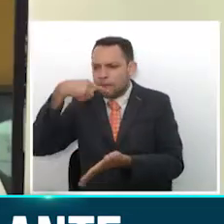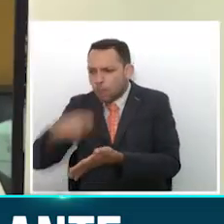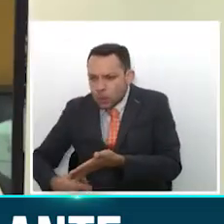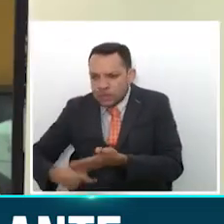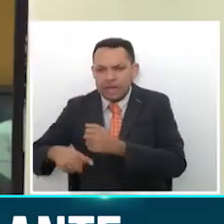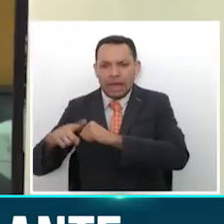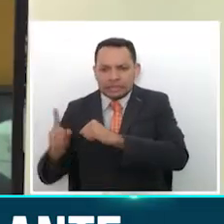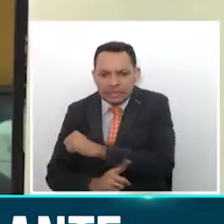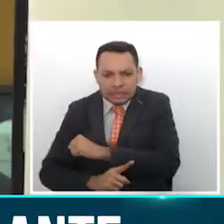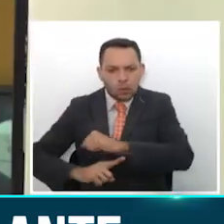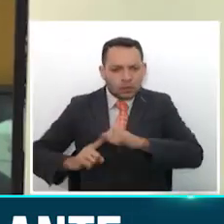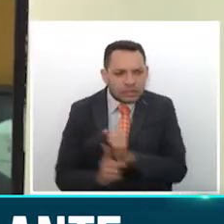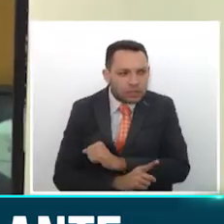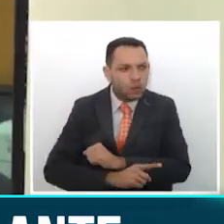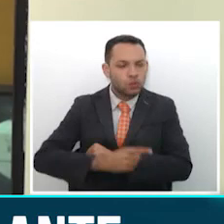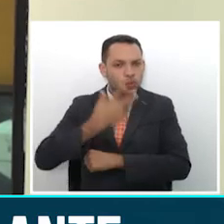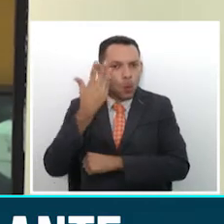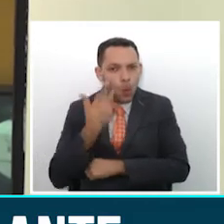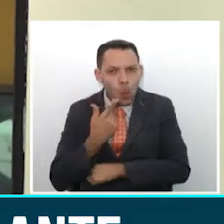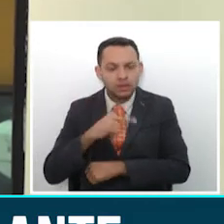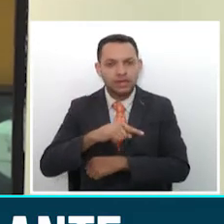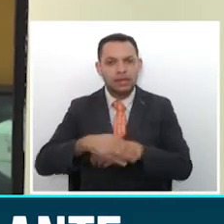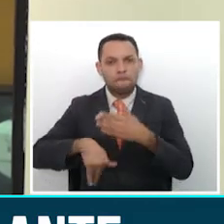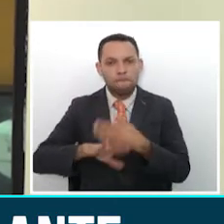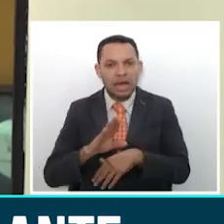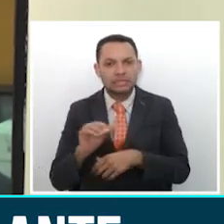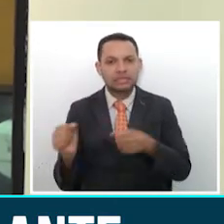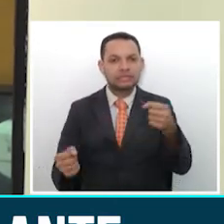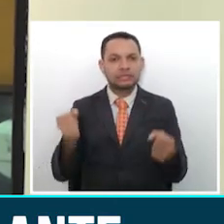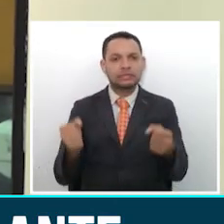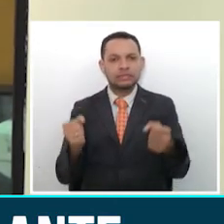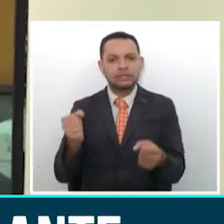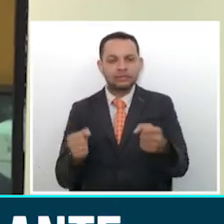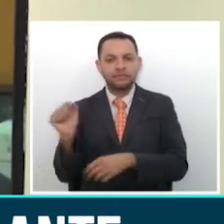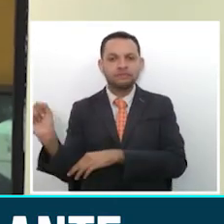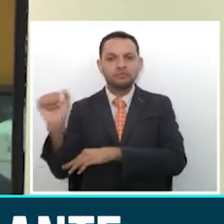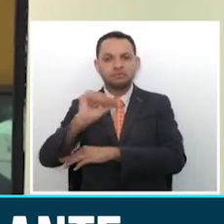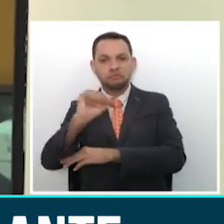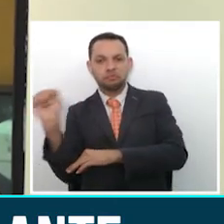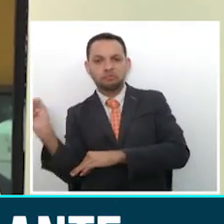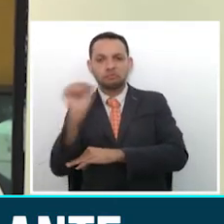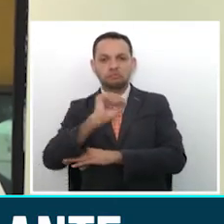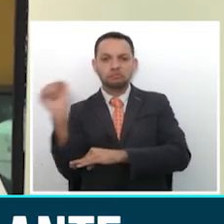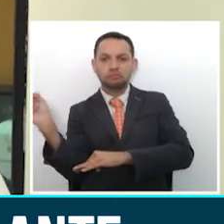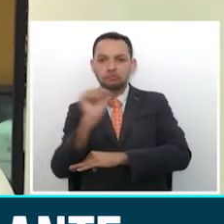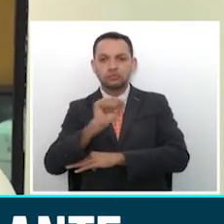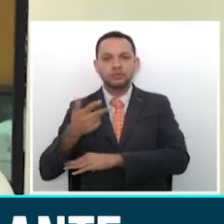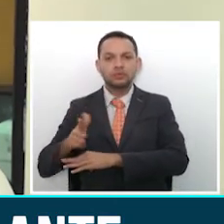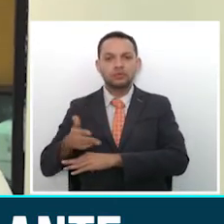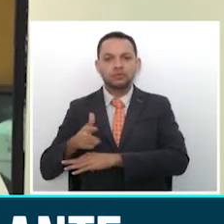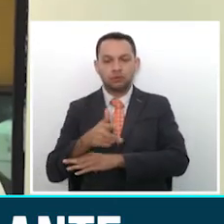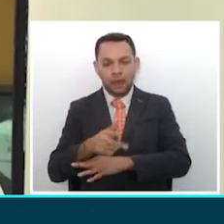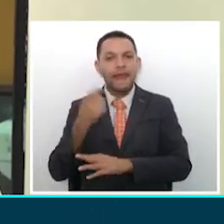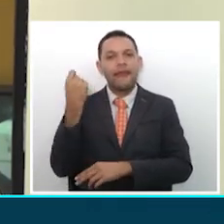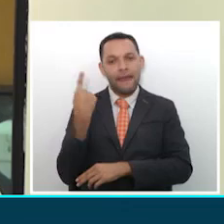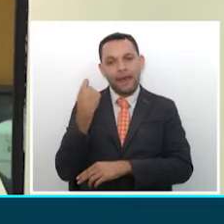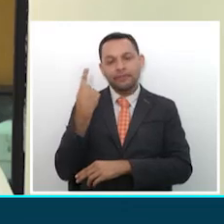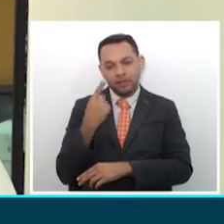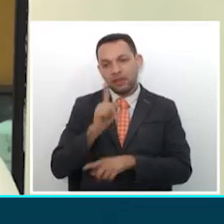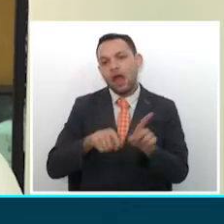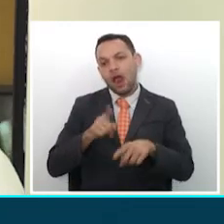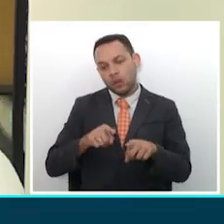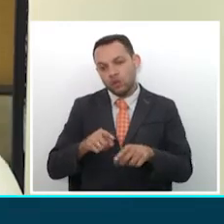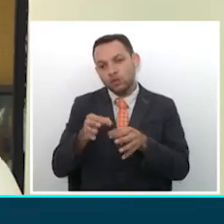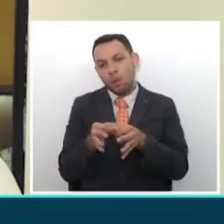es un secreto que día a día se están viendo más vehículos circulando en el municipio de Dos Quebradas. Entendemos que es un corredor vial y que a veces es paso obligado